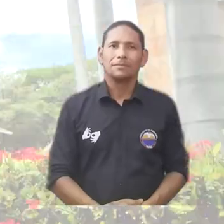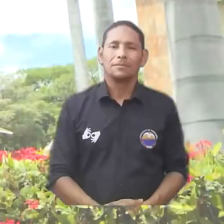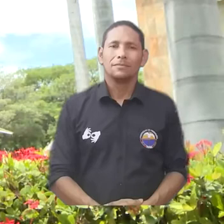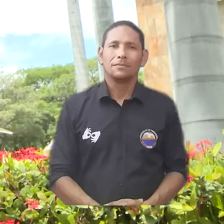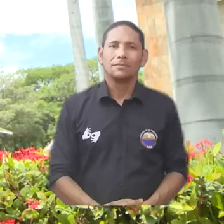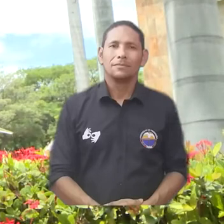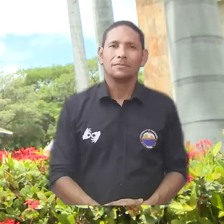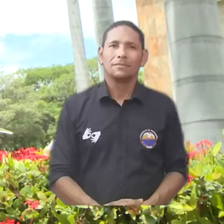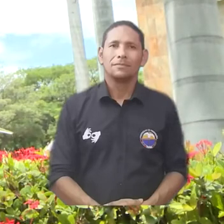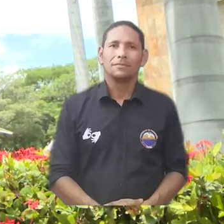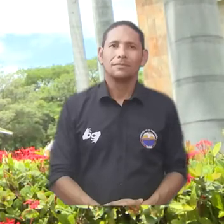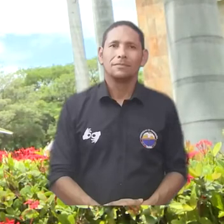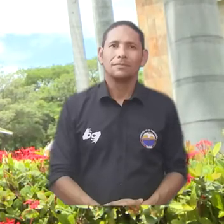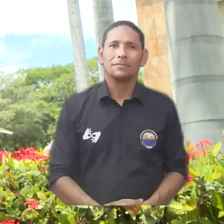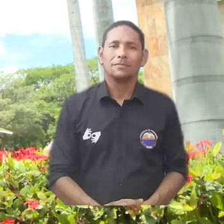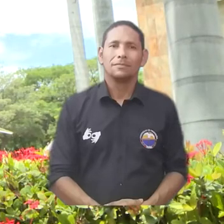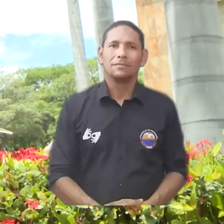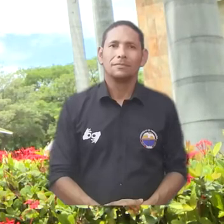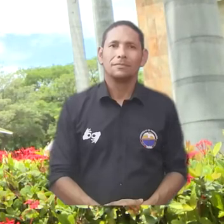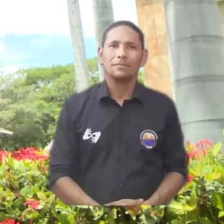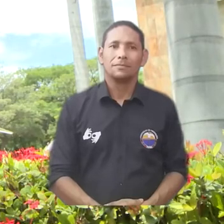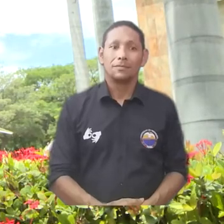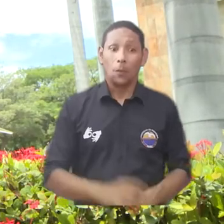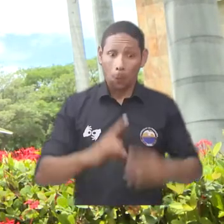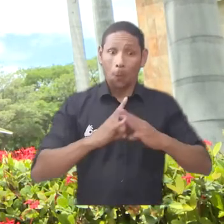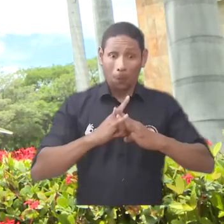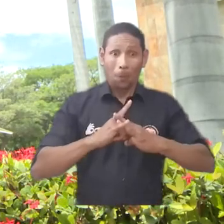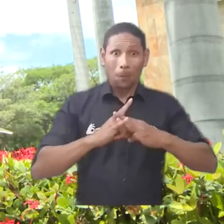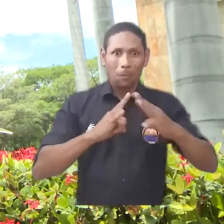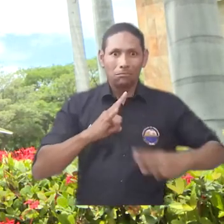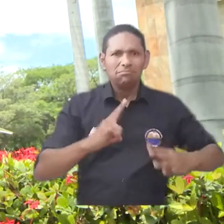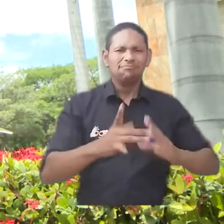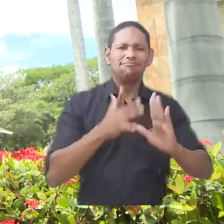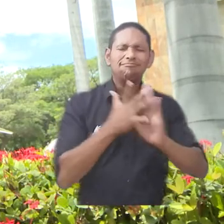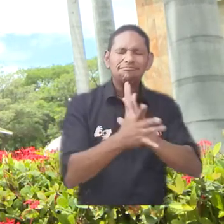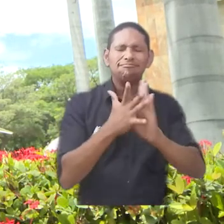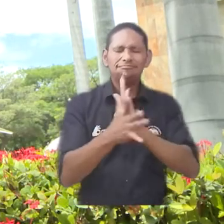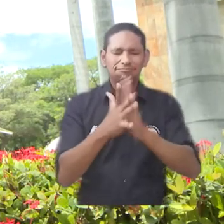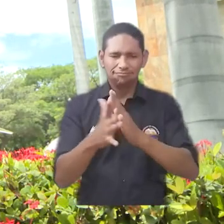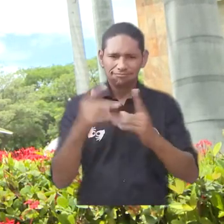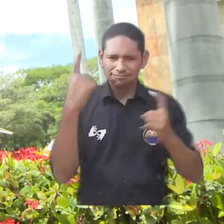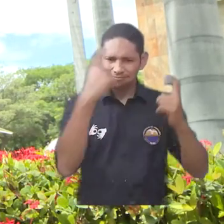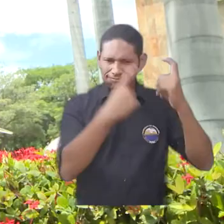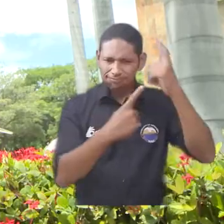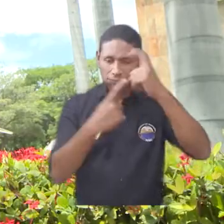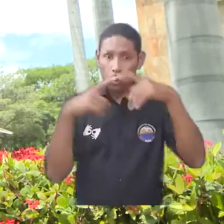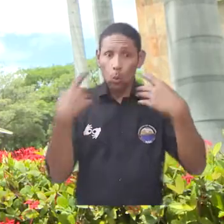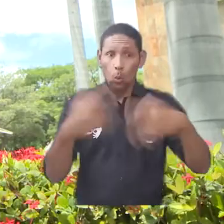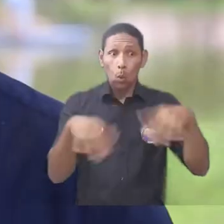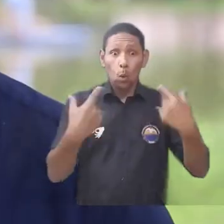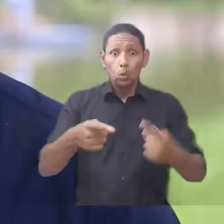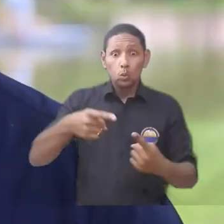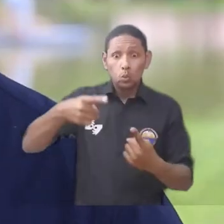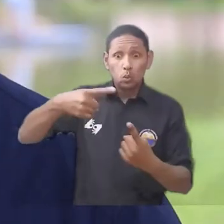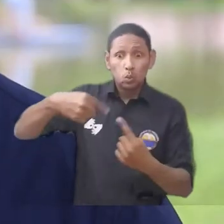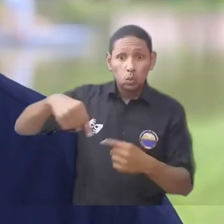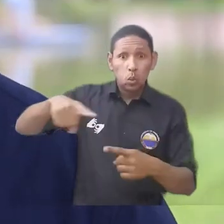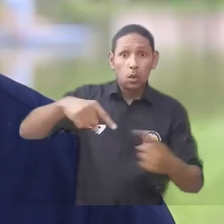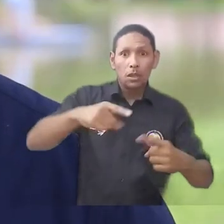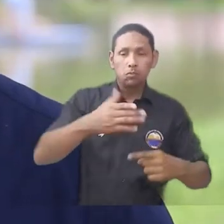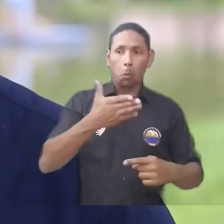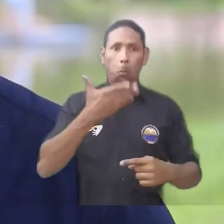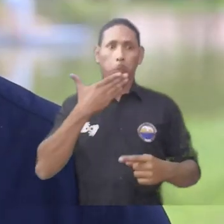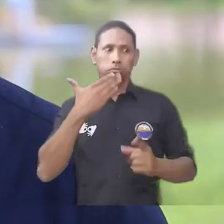Nuestra Casa de Estudios Superiores lideró análisis sobre los retos del turismo sostenible en un escenario de pospandemia. Para este